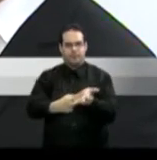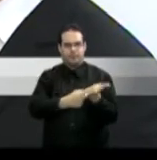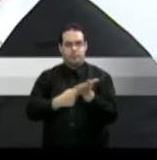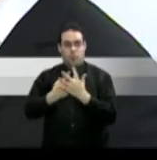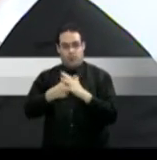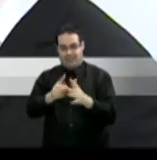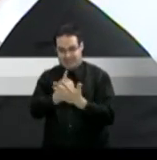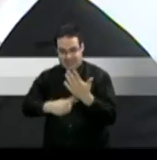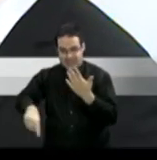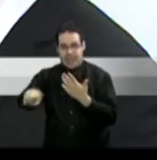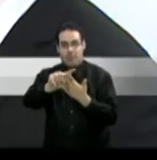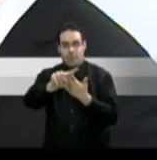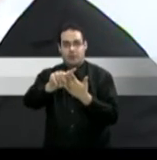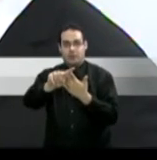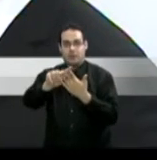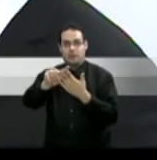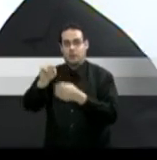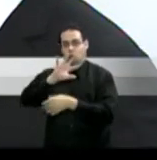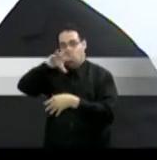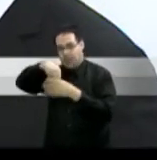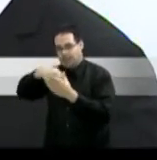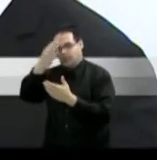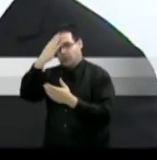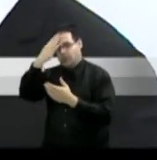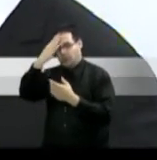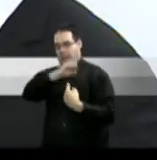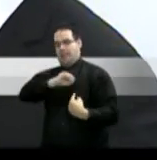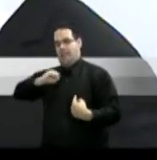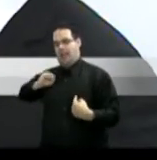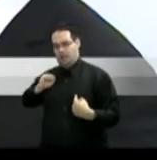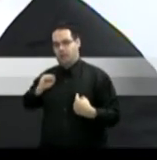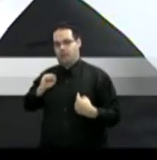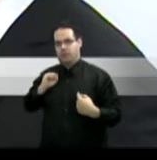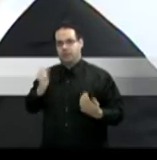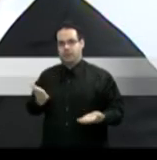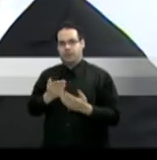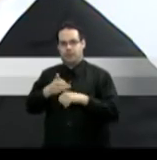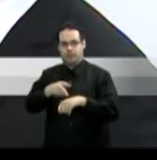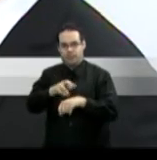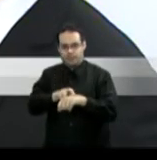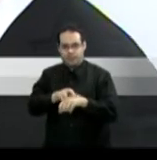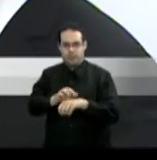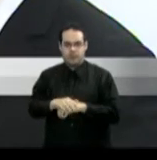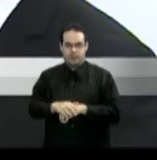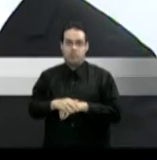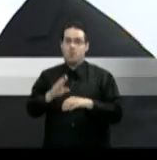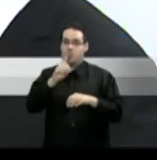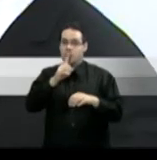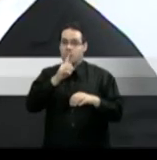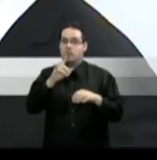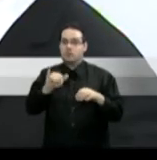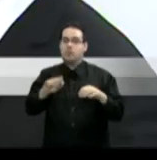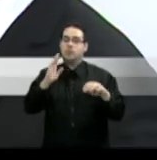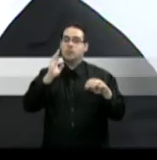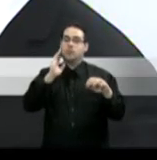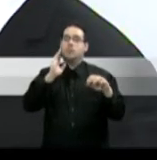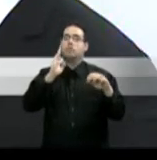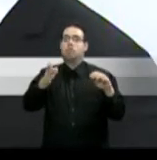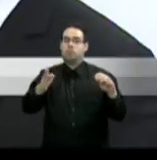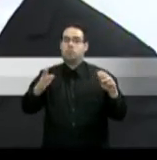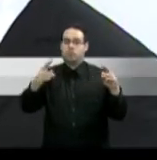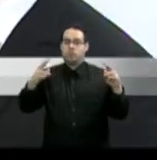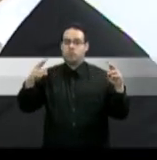por parte del senado de puerto rico y tendremos nuestros primeros deponentes pero bueno será un proceso muy amplio habrán